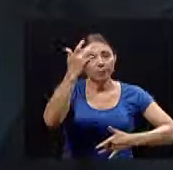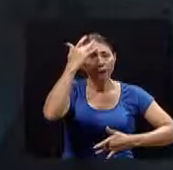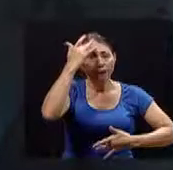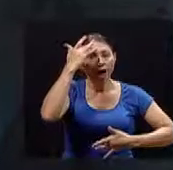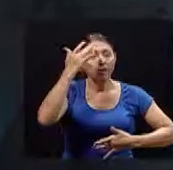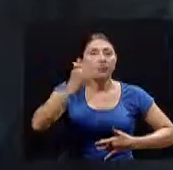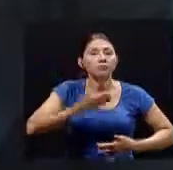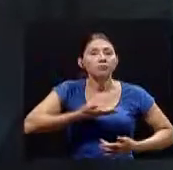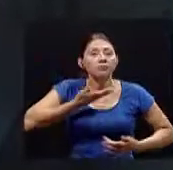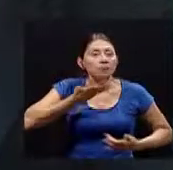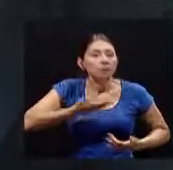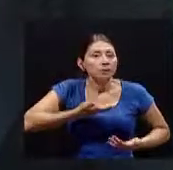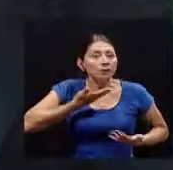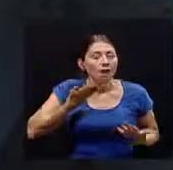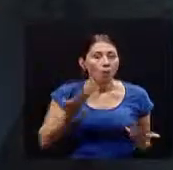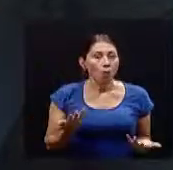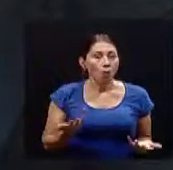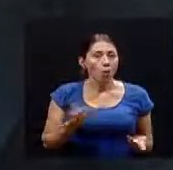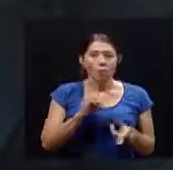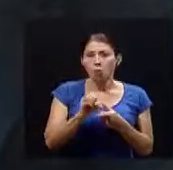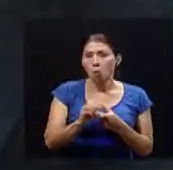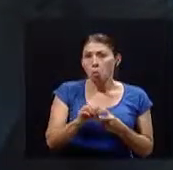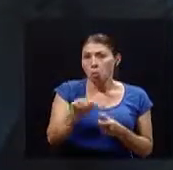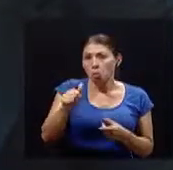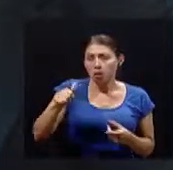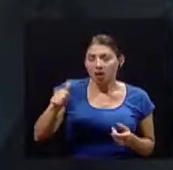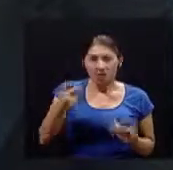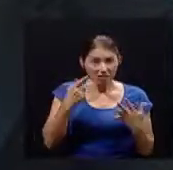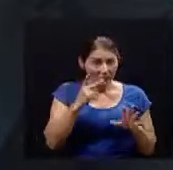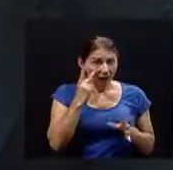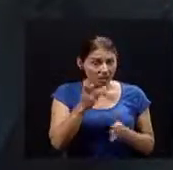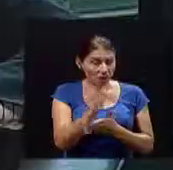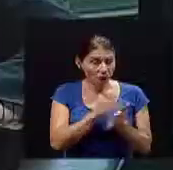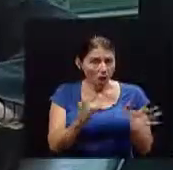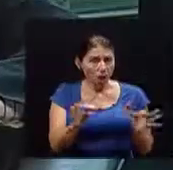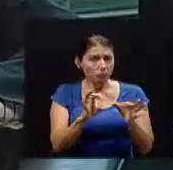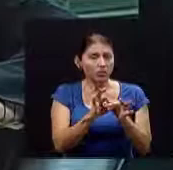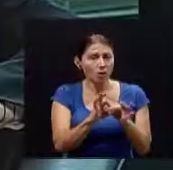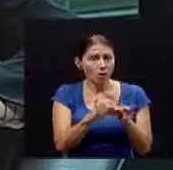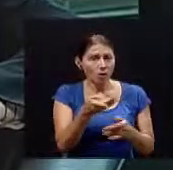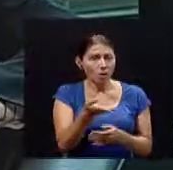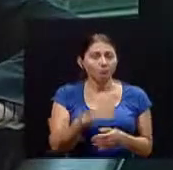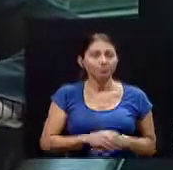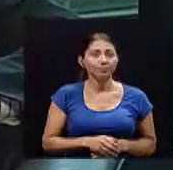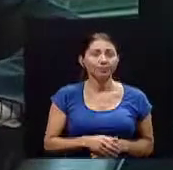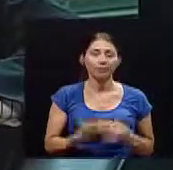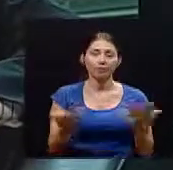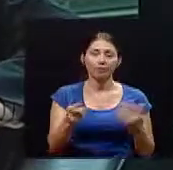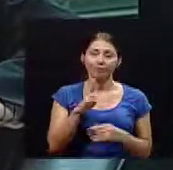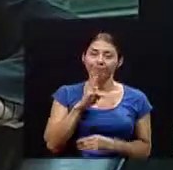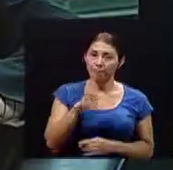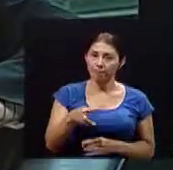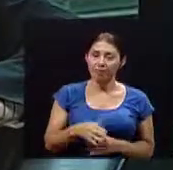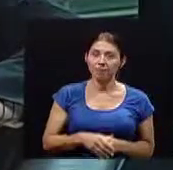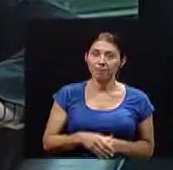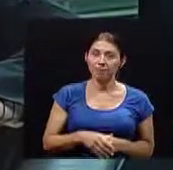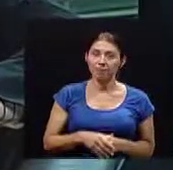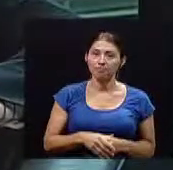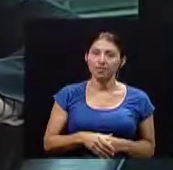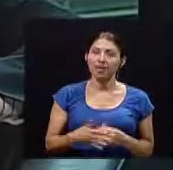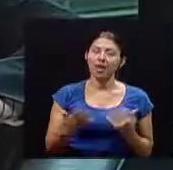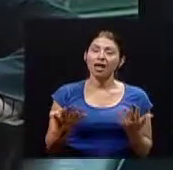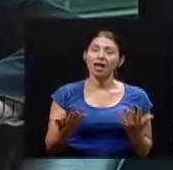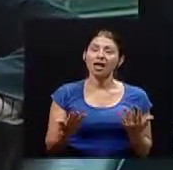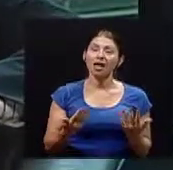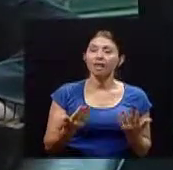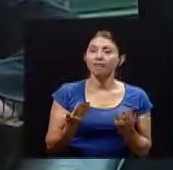respiratorias o demás se ha visto se ha indicado bueno realmente el efecto directamente